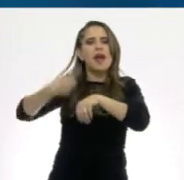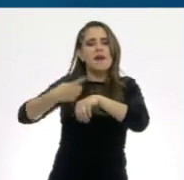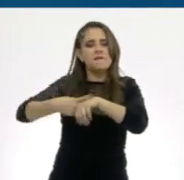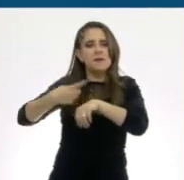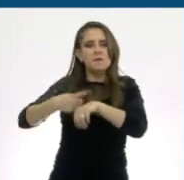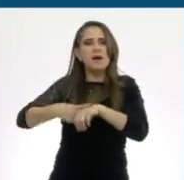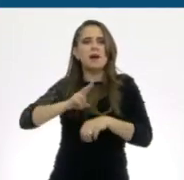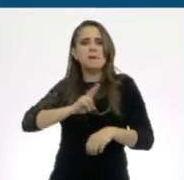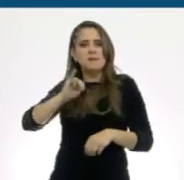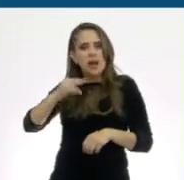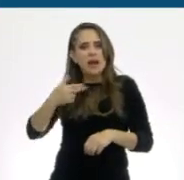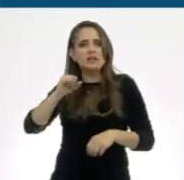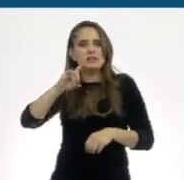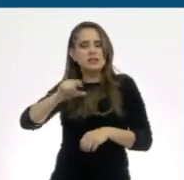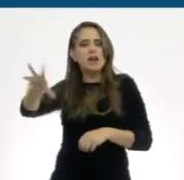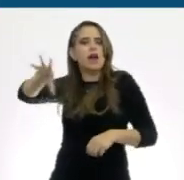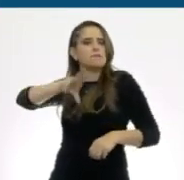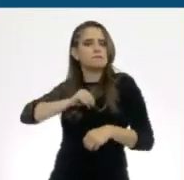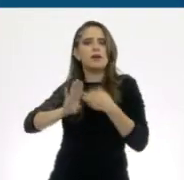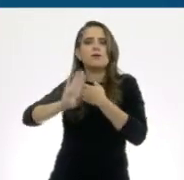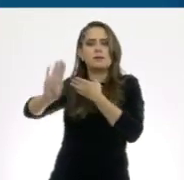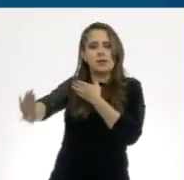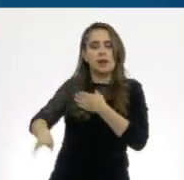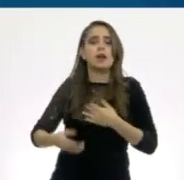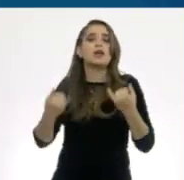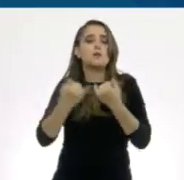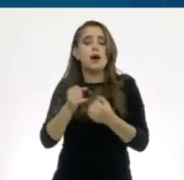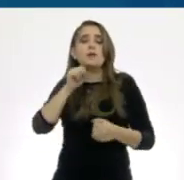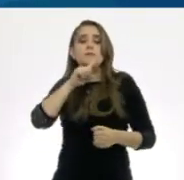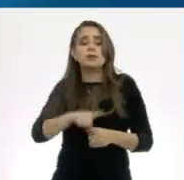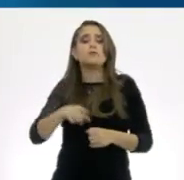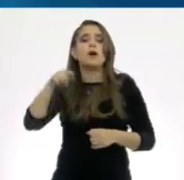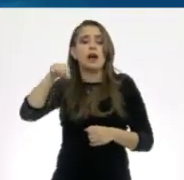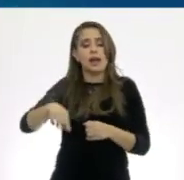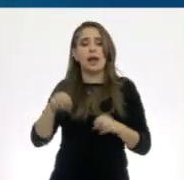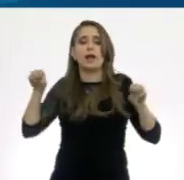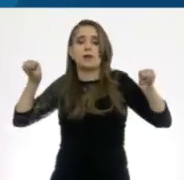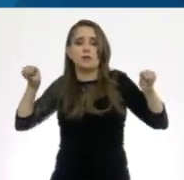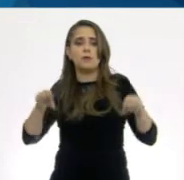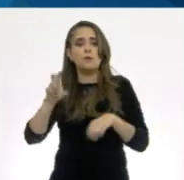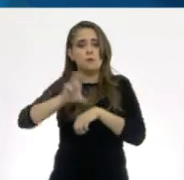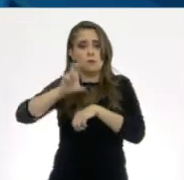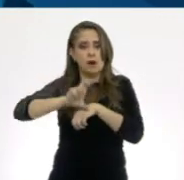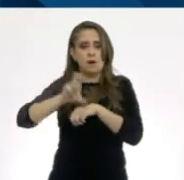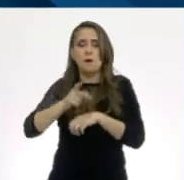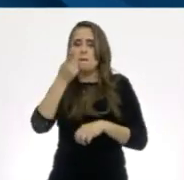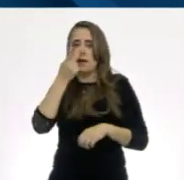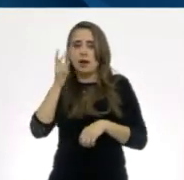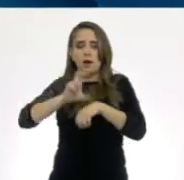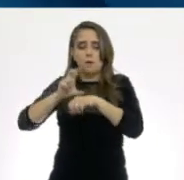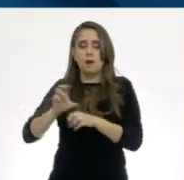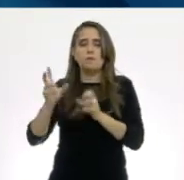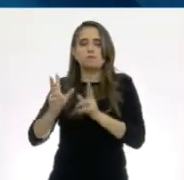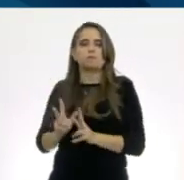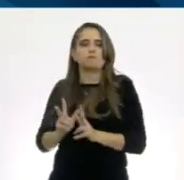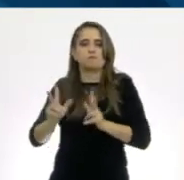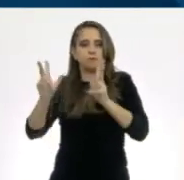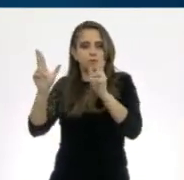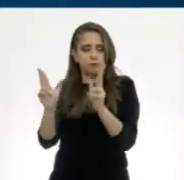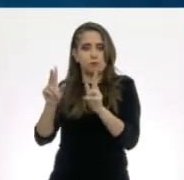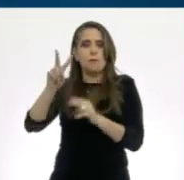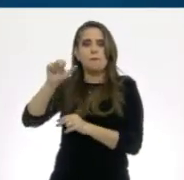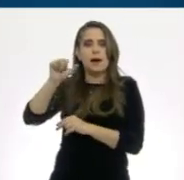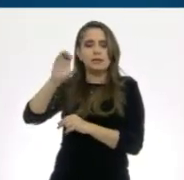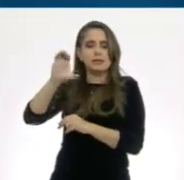vasectomía, un bloqueo de los tubos que transportan los espermas desde los testículos para que estos no se encuentren en el semen eyaculado.